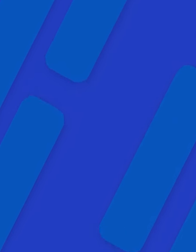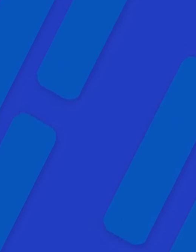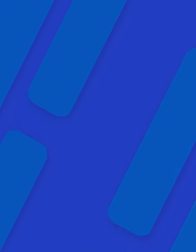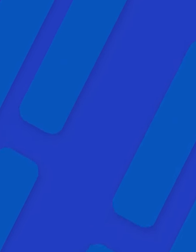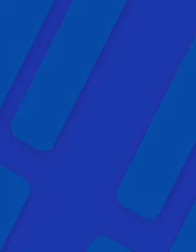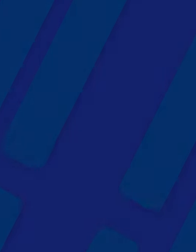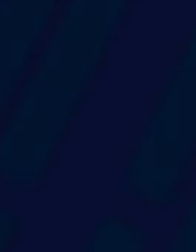Gracias. Gracias. Gracias. Gracias.